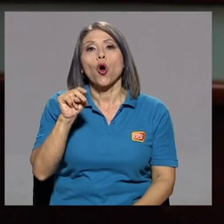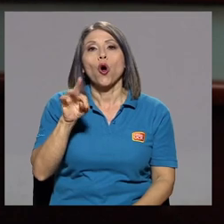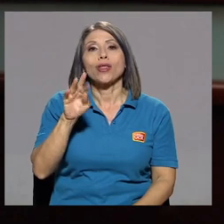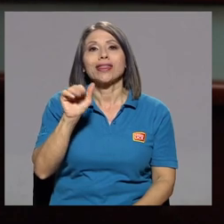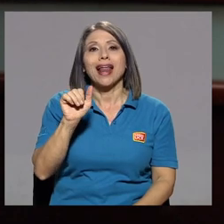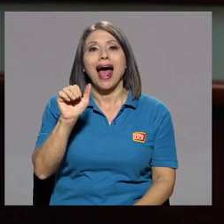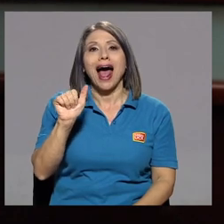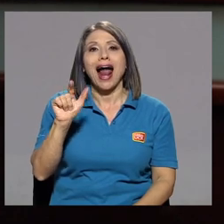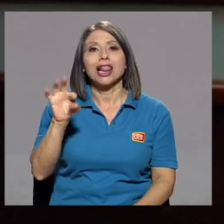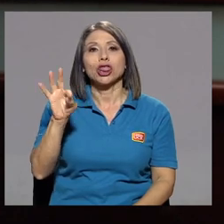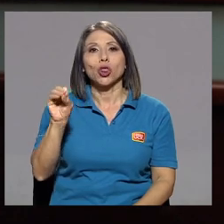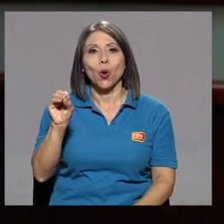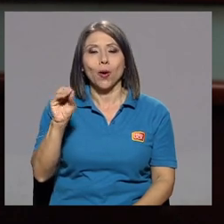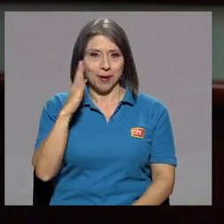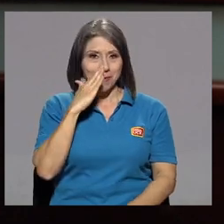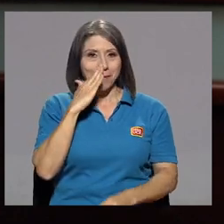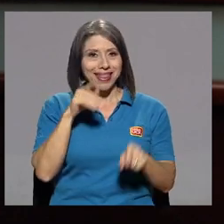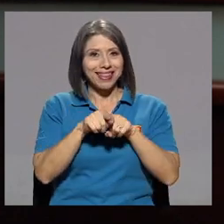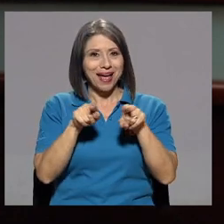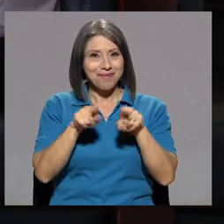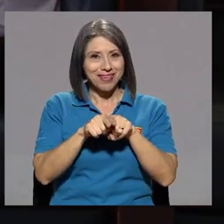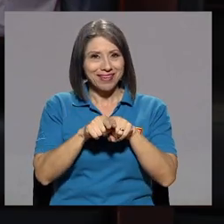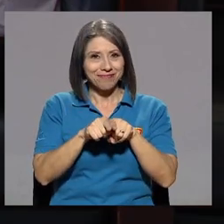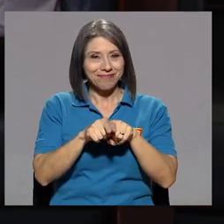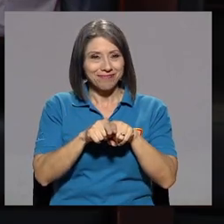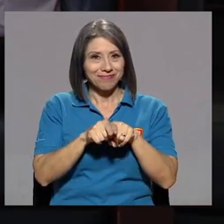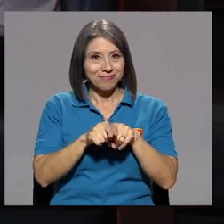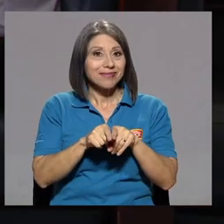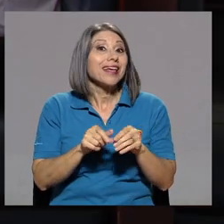mamá también. Y contrabajo canto.